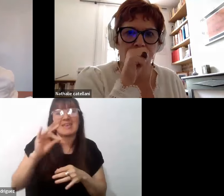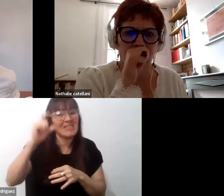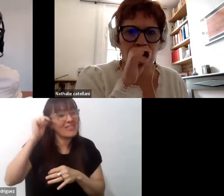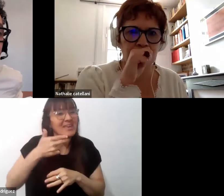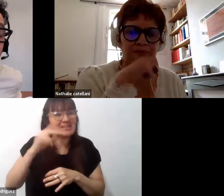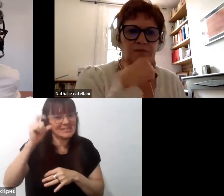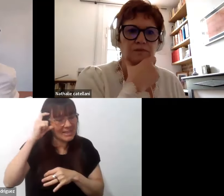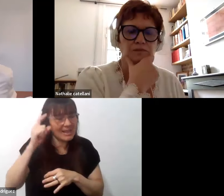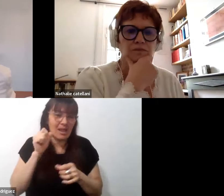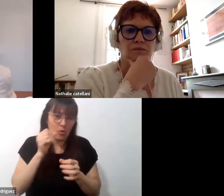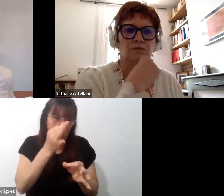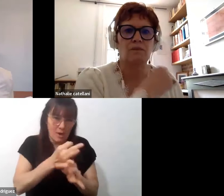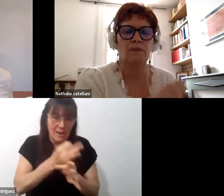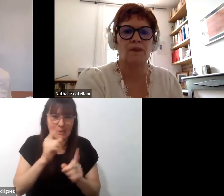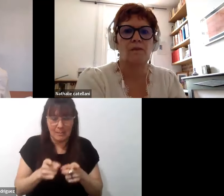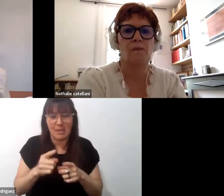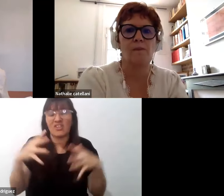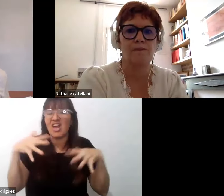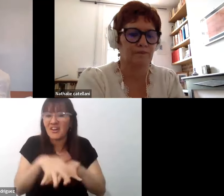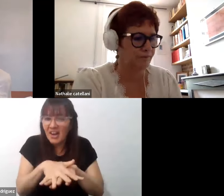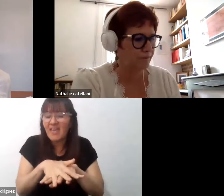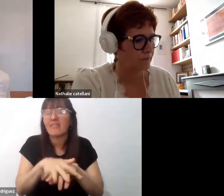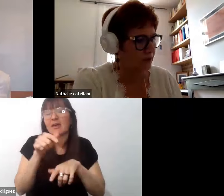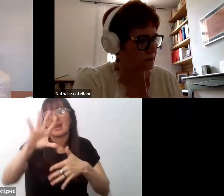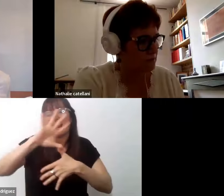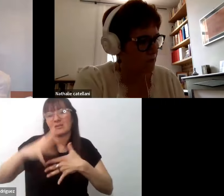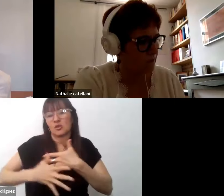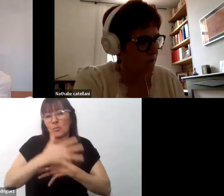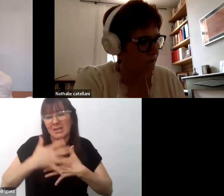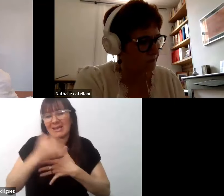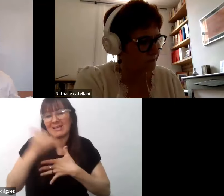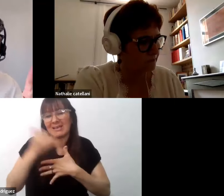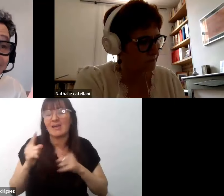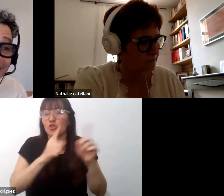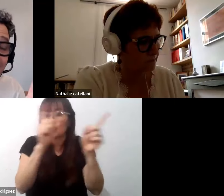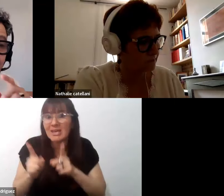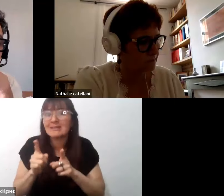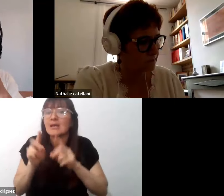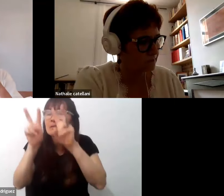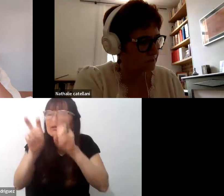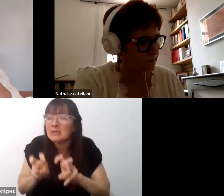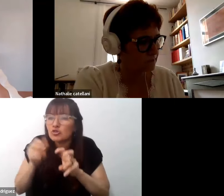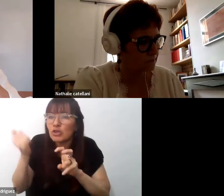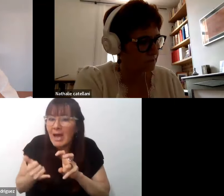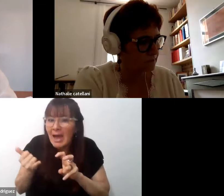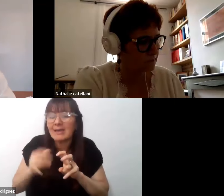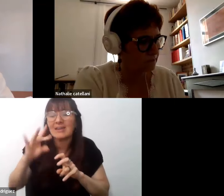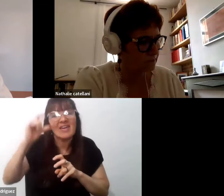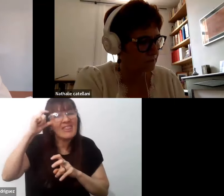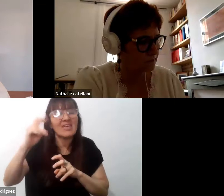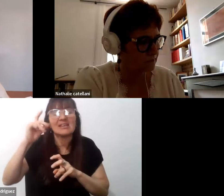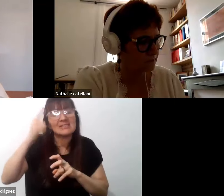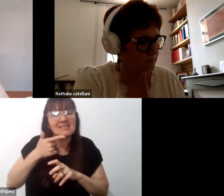red iberoamericana o red latinoamericana de docentes que hacen investigación desde la escuela.